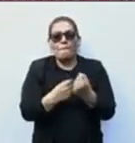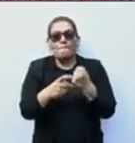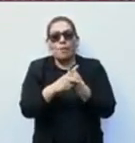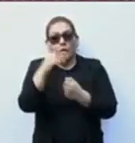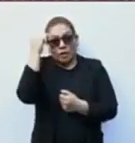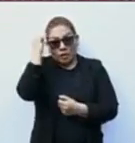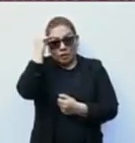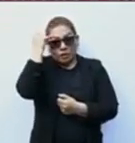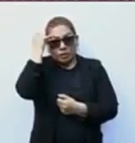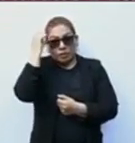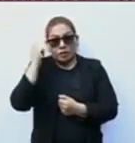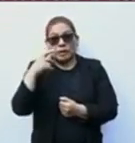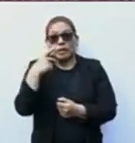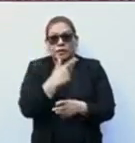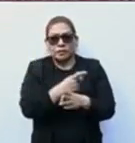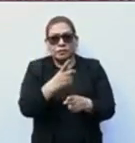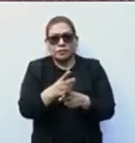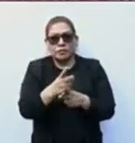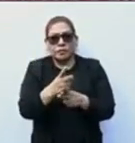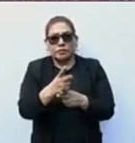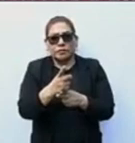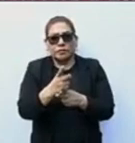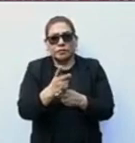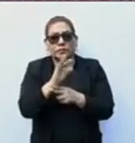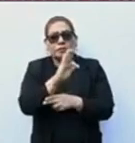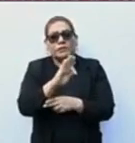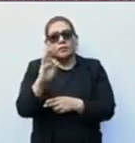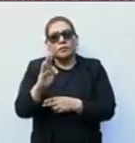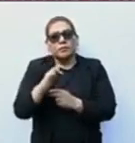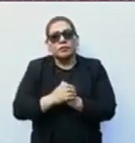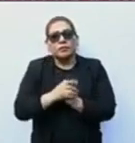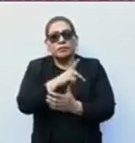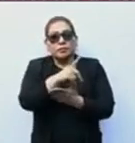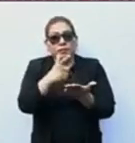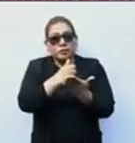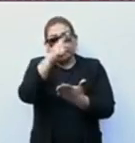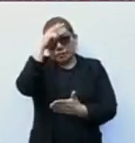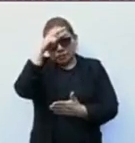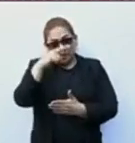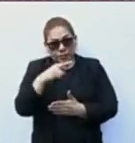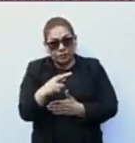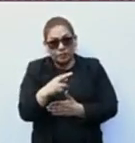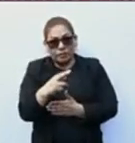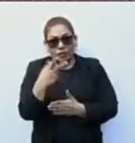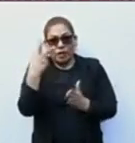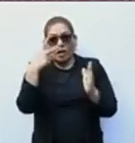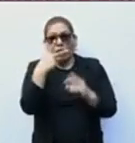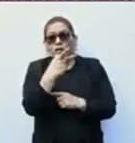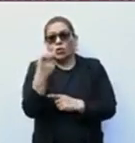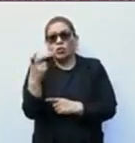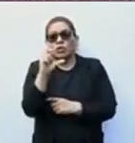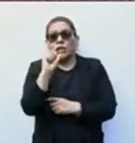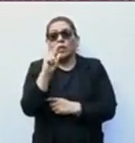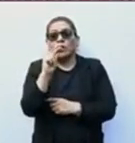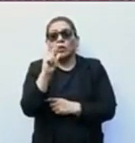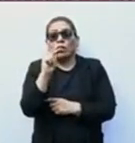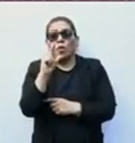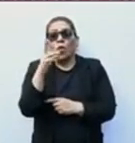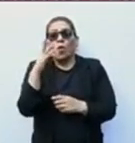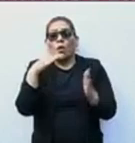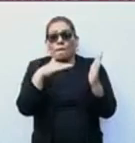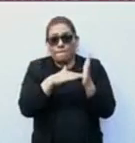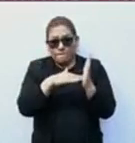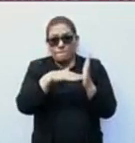Desde entonces a la fecha, hemos incorporado en la Ciudad de México a cerca de 280 mil adultos